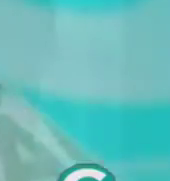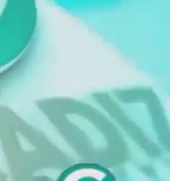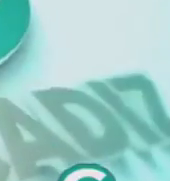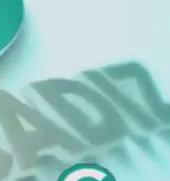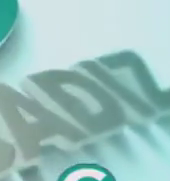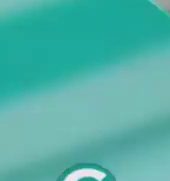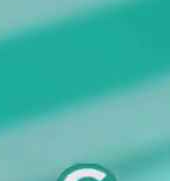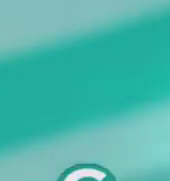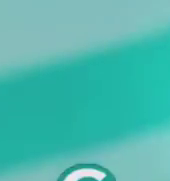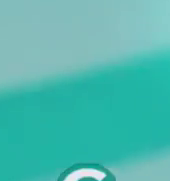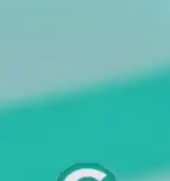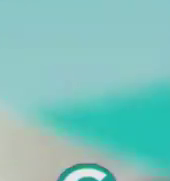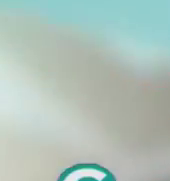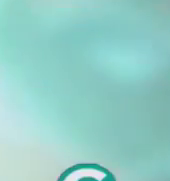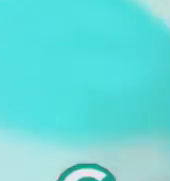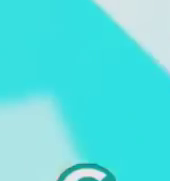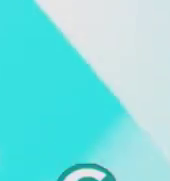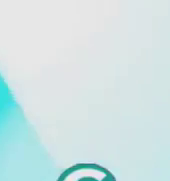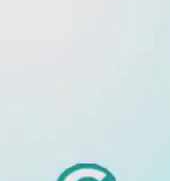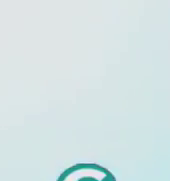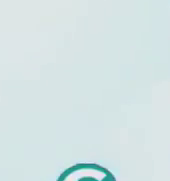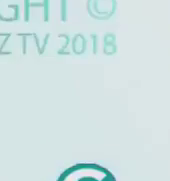Gracias. Gracias. Gracias. Gracias.